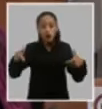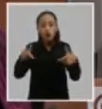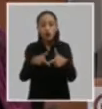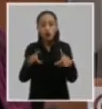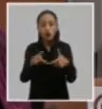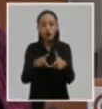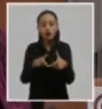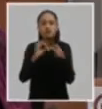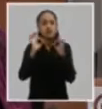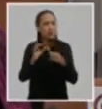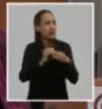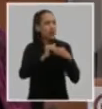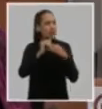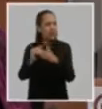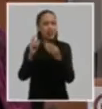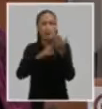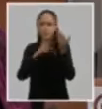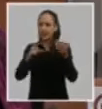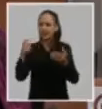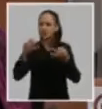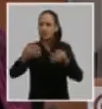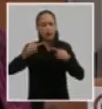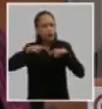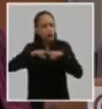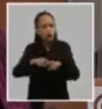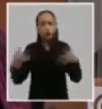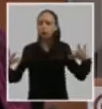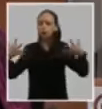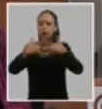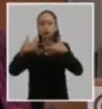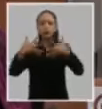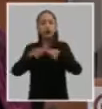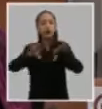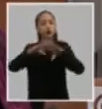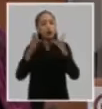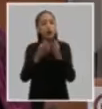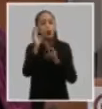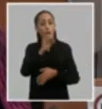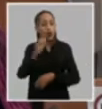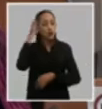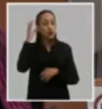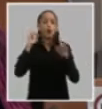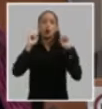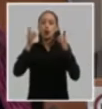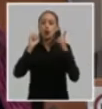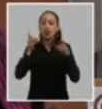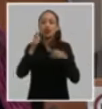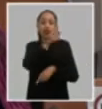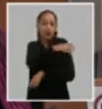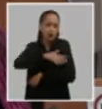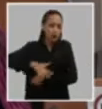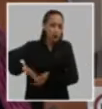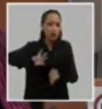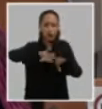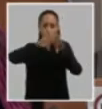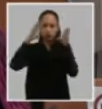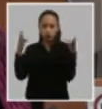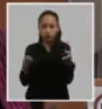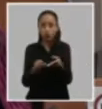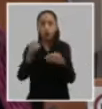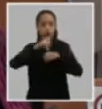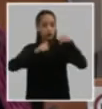que ha caracterizado y con el acompañamiento de todas las organizaciones políticas y demás a las estructuras de gobierno y demás podamos